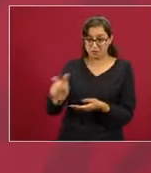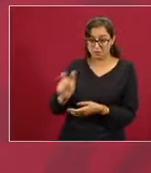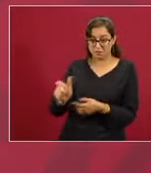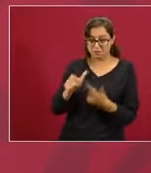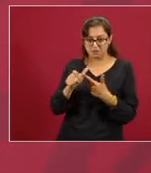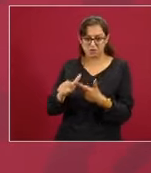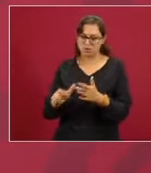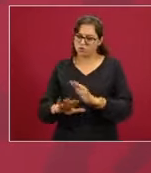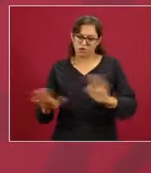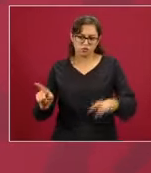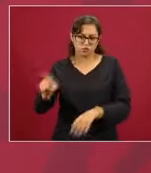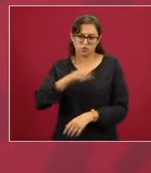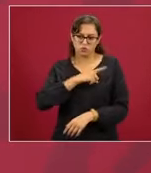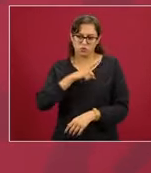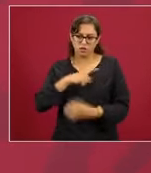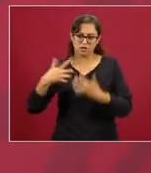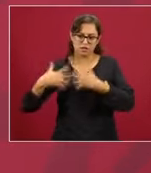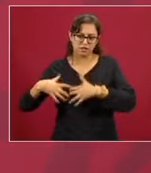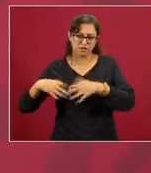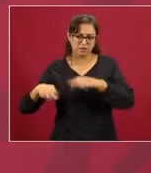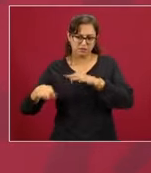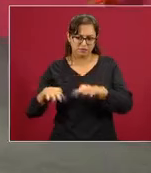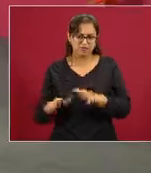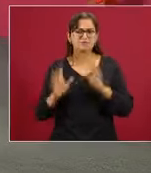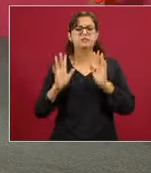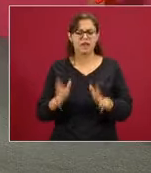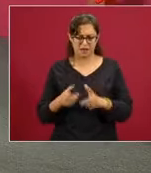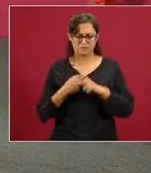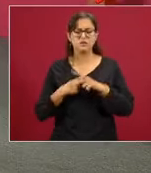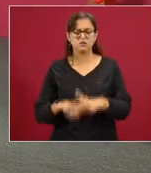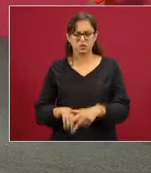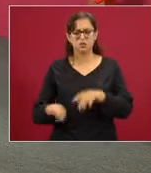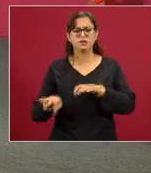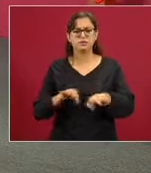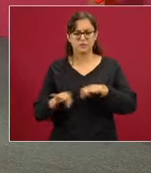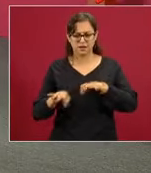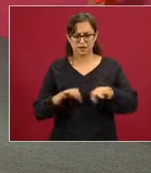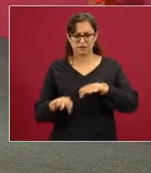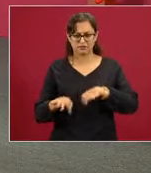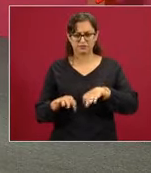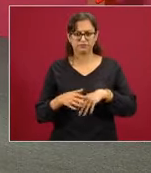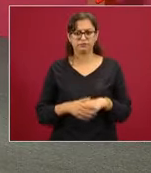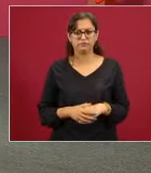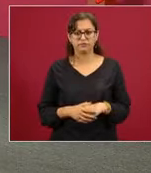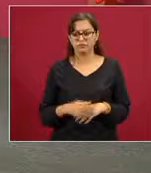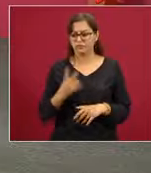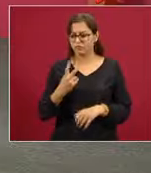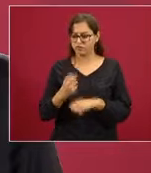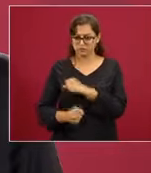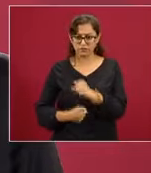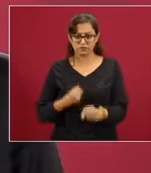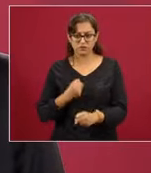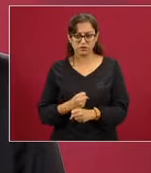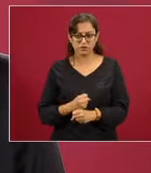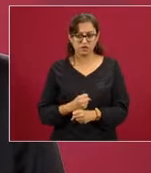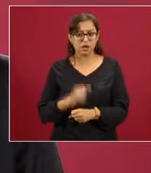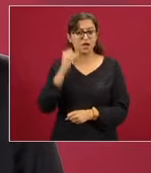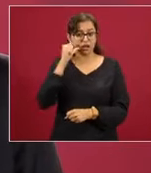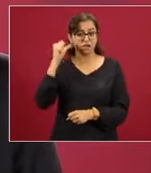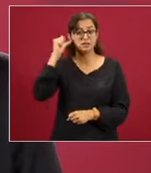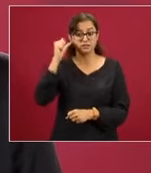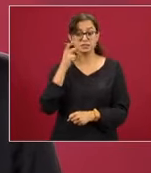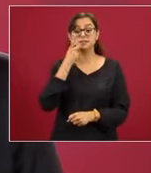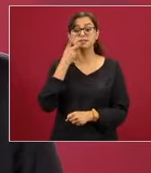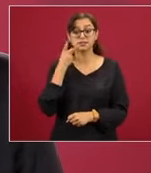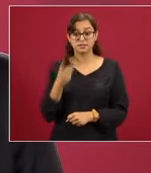Ya se está produciendo fertilizante. Ya llevamos dos años, ayer lo comentaba yo,